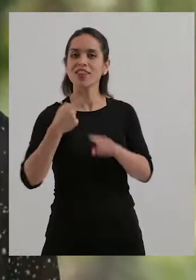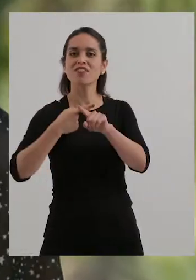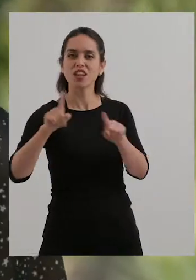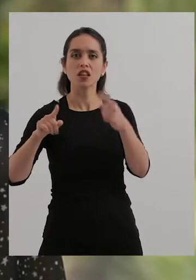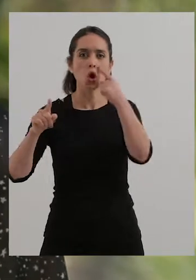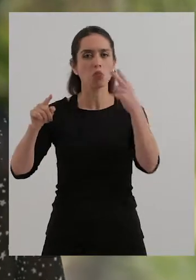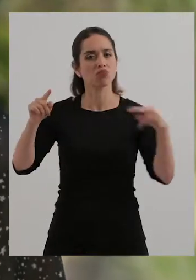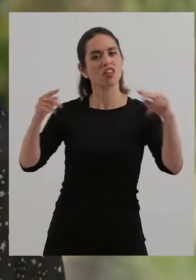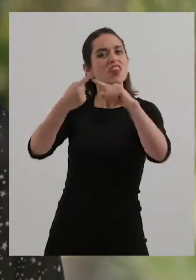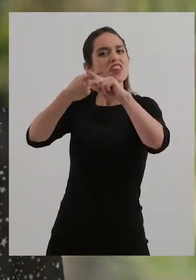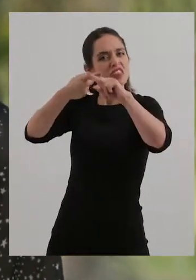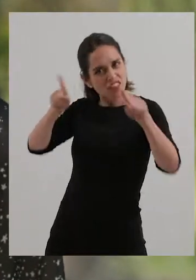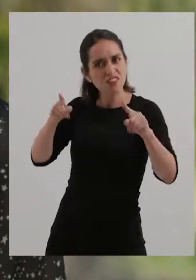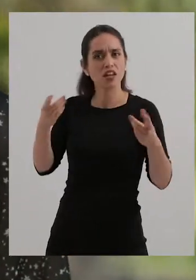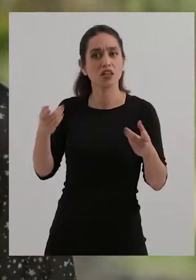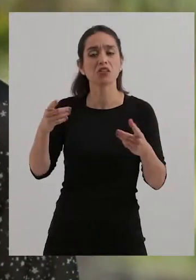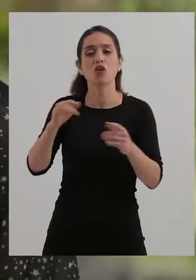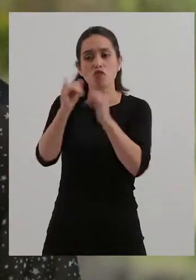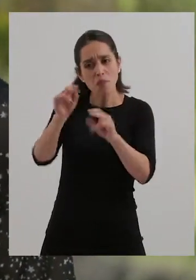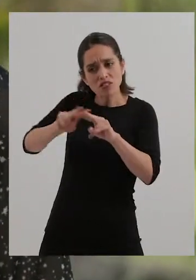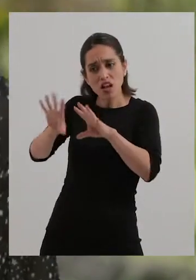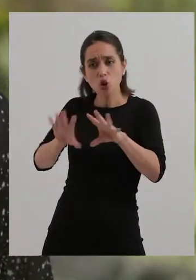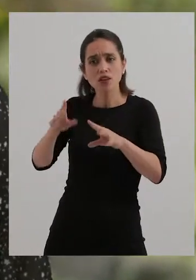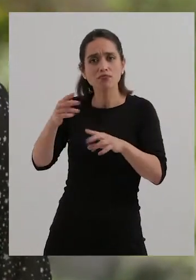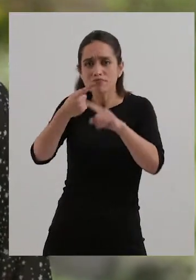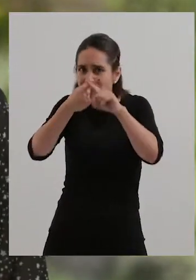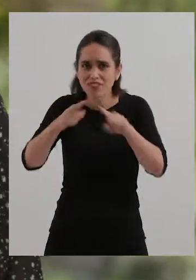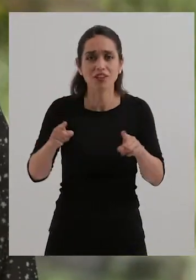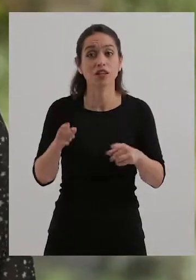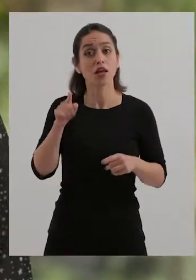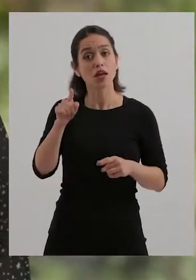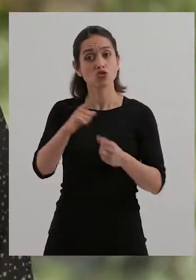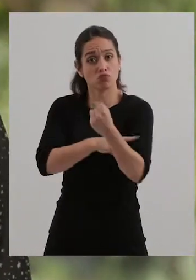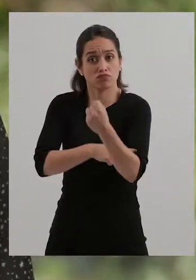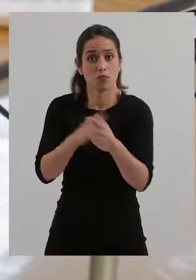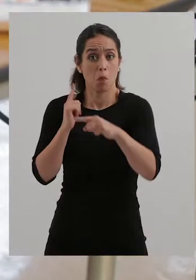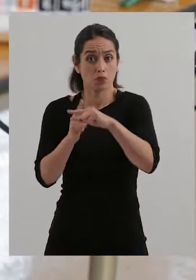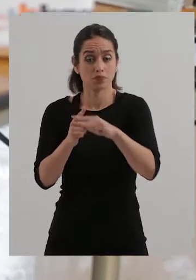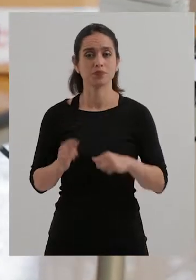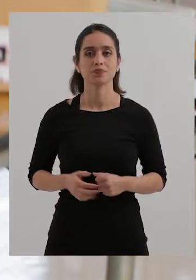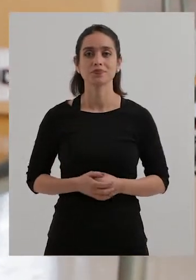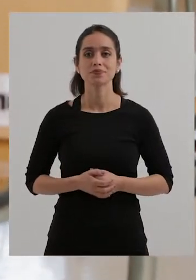diferente a los hombres, una manera de hacer la cosa de forma diferente. Y eso es una fortaleza.